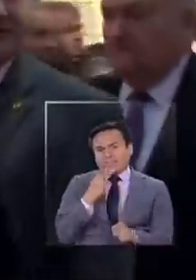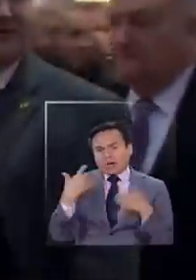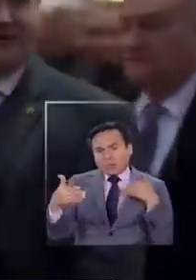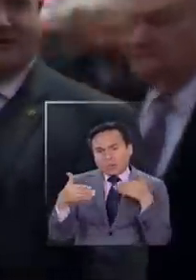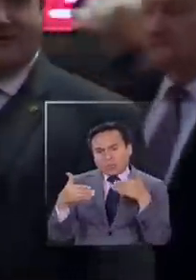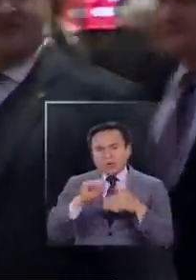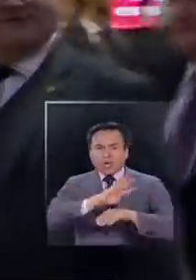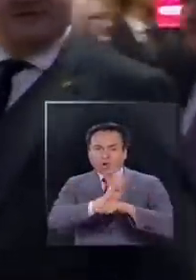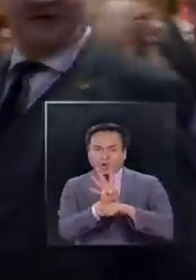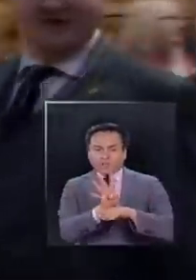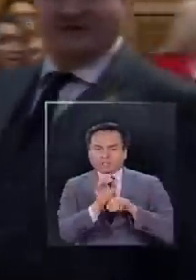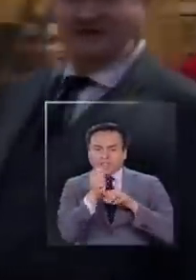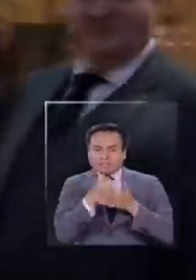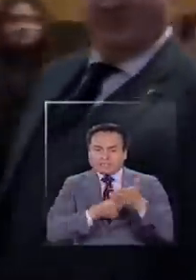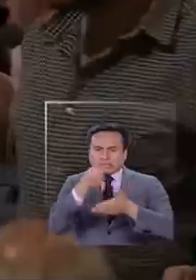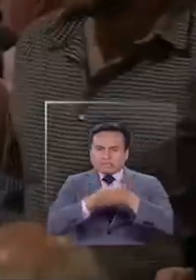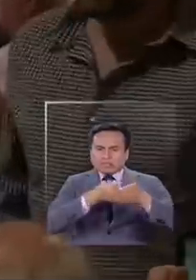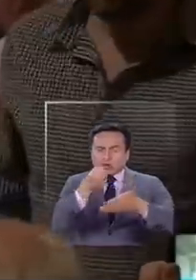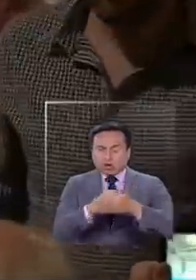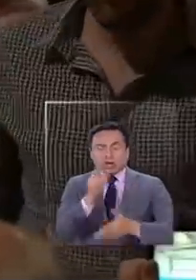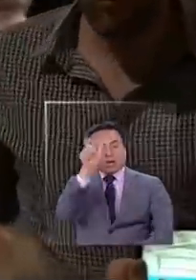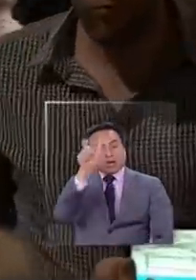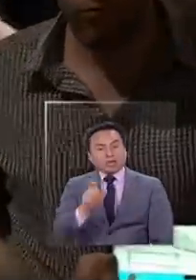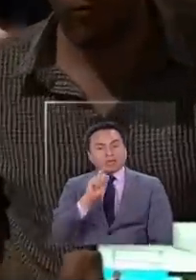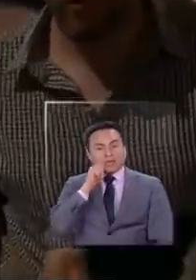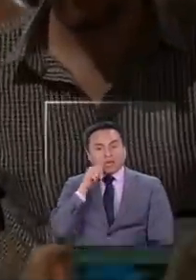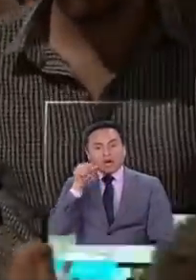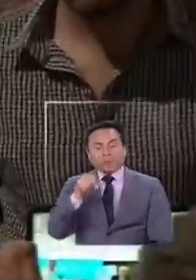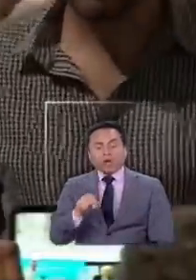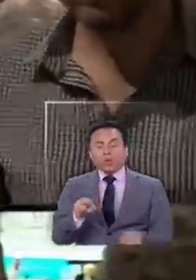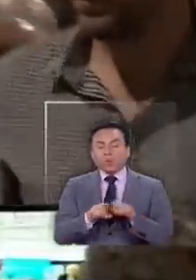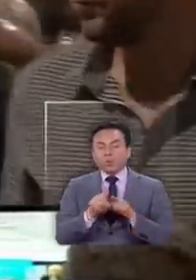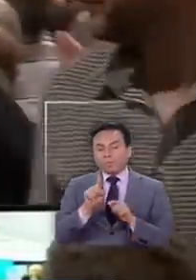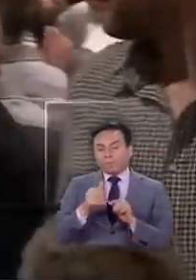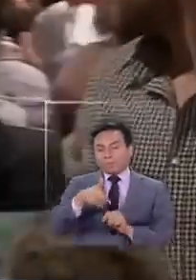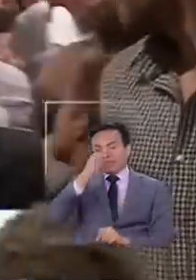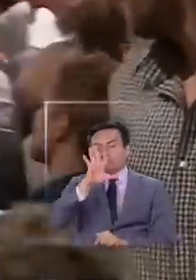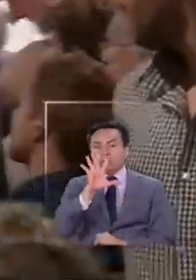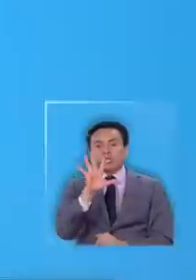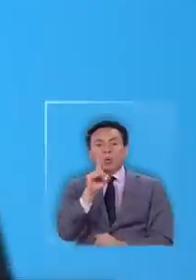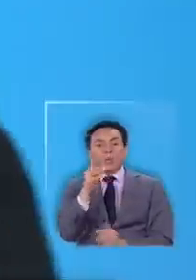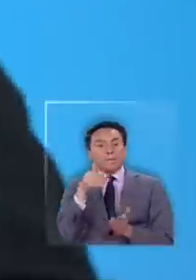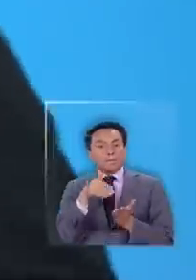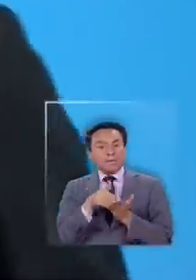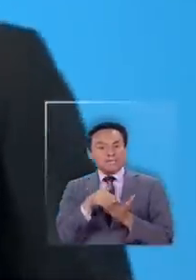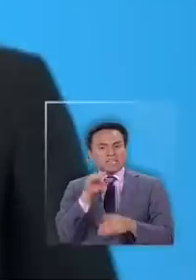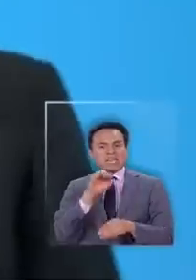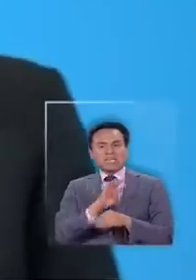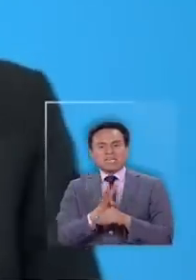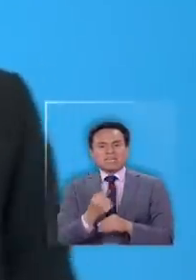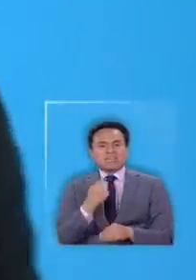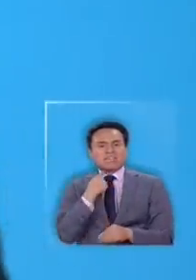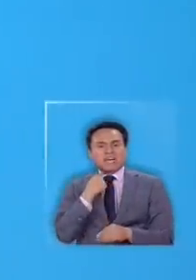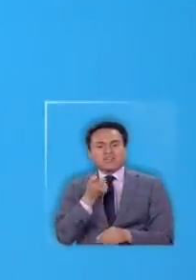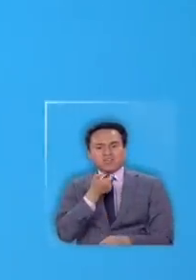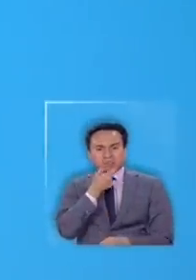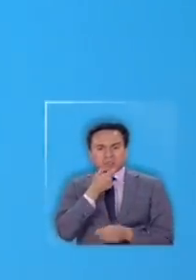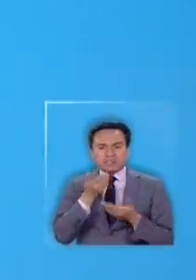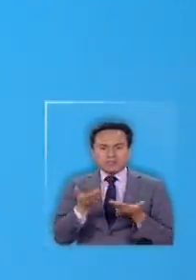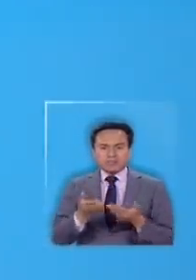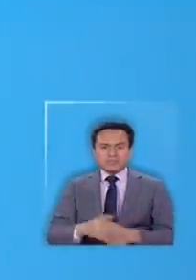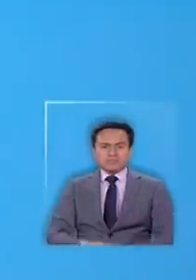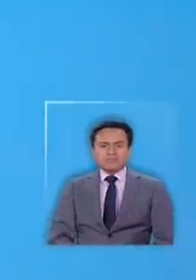contra el COVID-19, convirtiéndose así en uno de los más de 51 mil infectados en el Reino Unido.